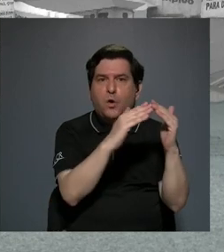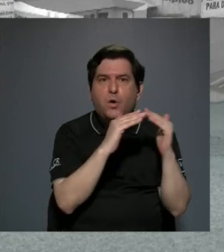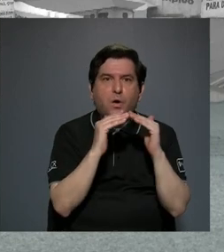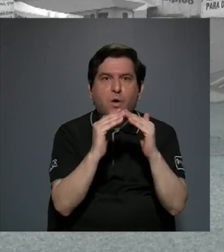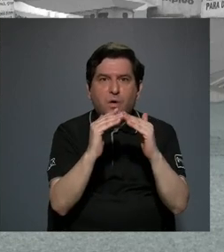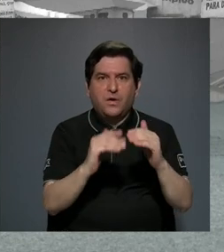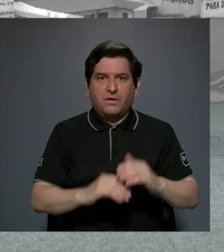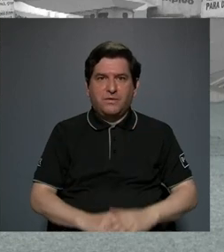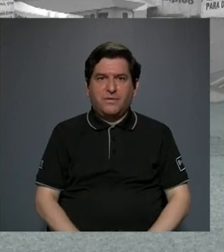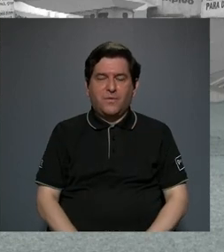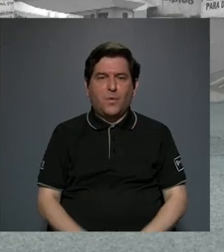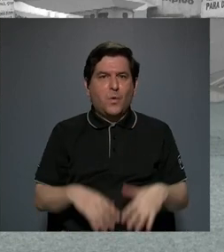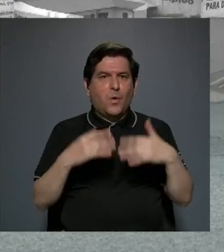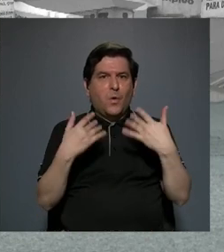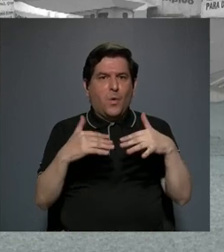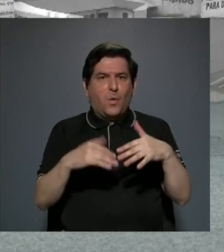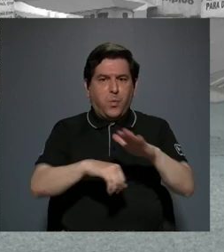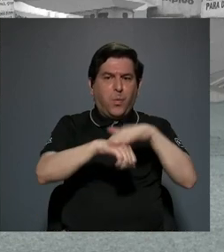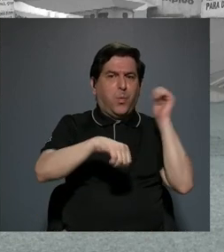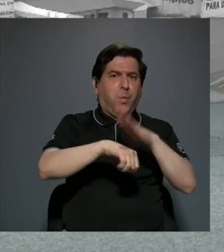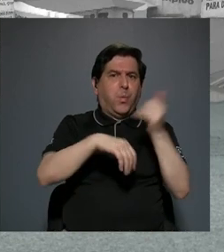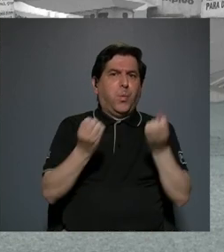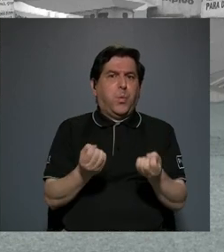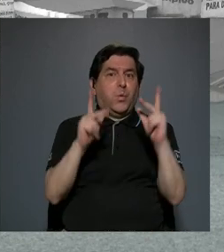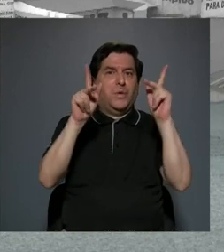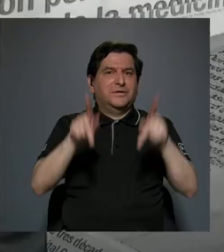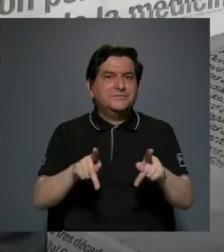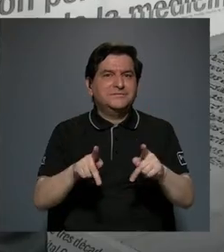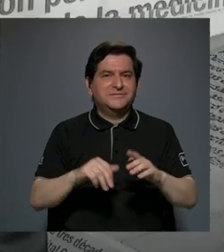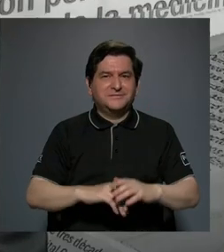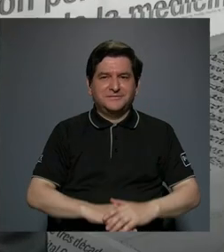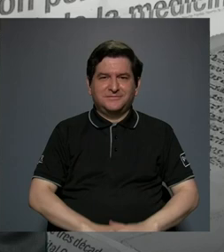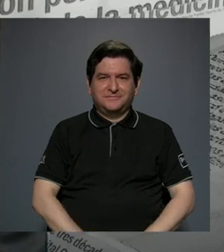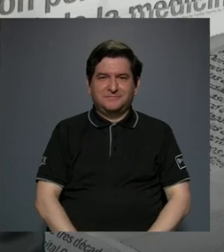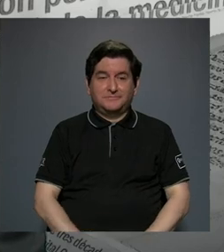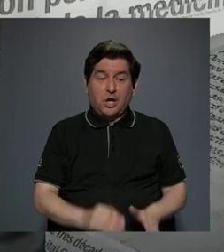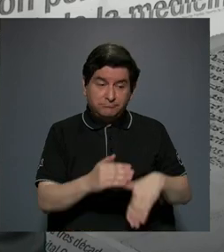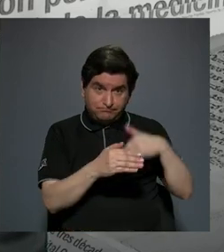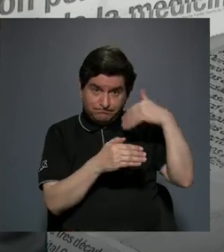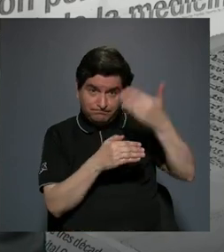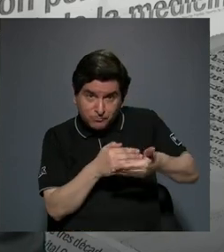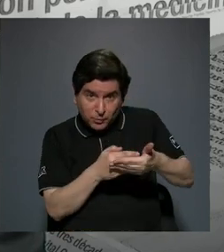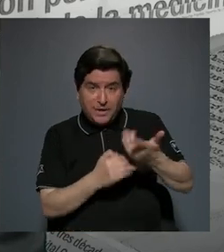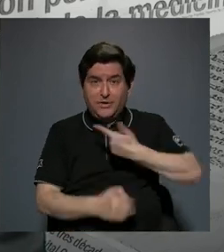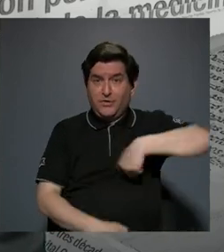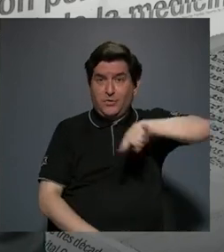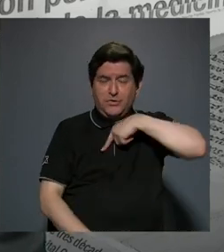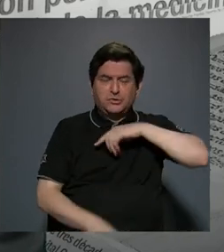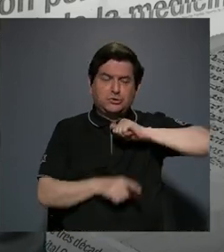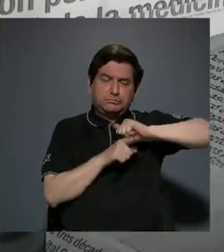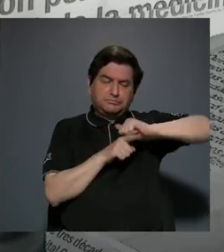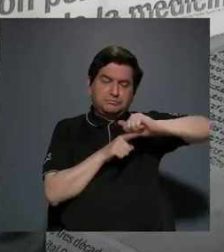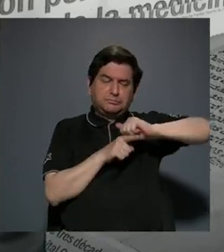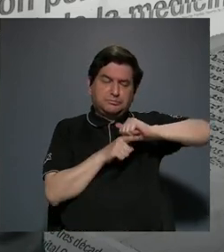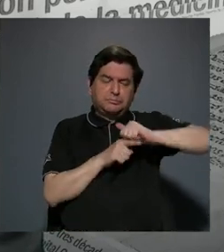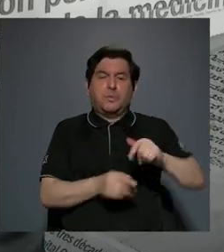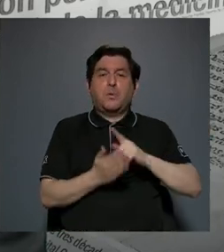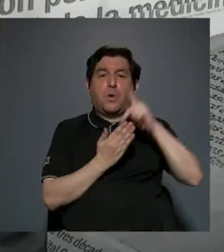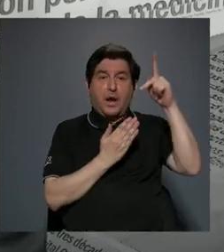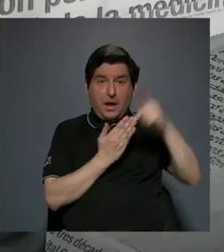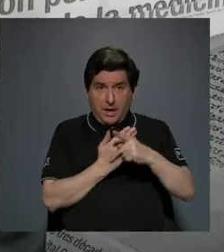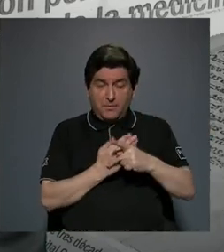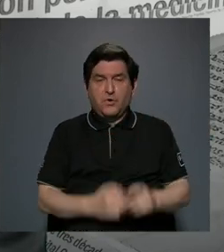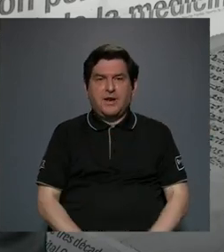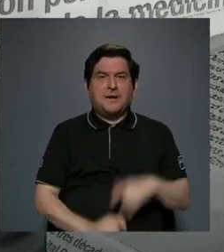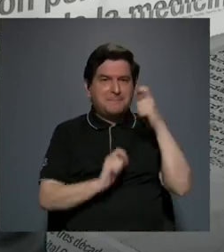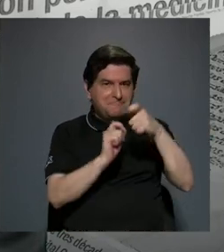mucha convocatoria de público y posteriormente nos dedicamos a ensayar el programa que va